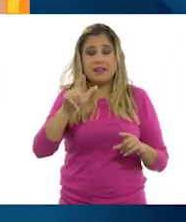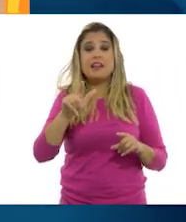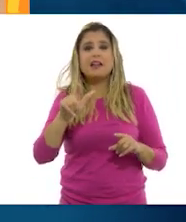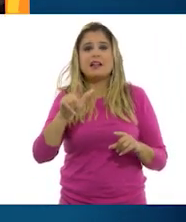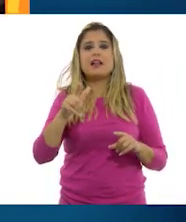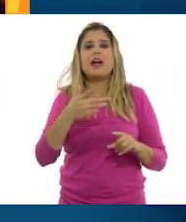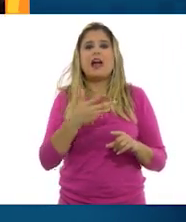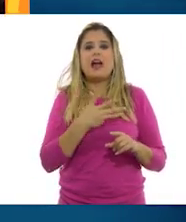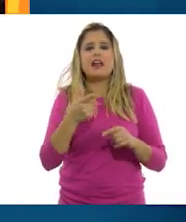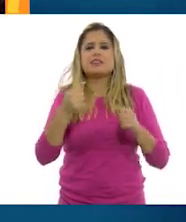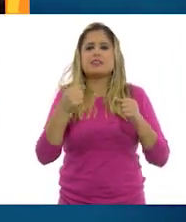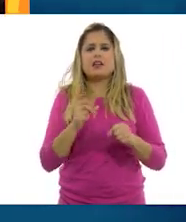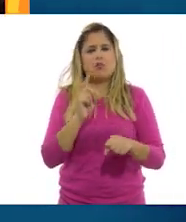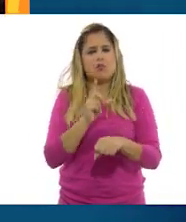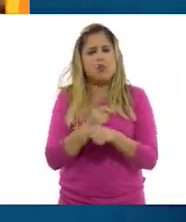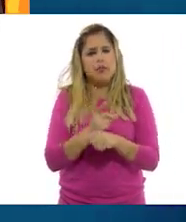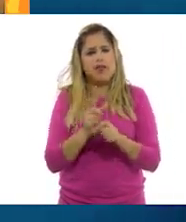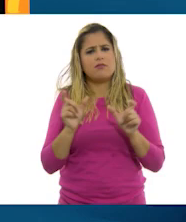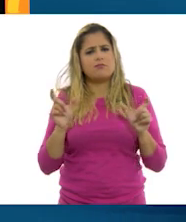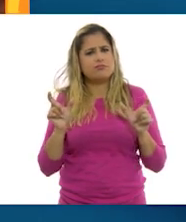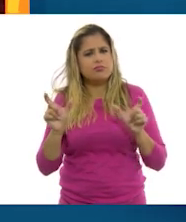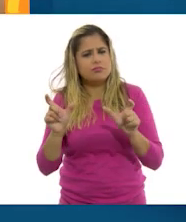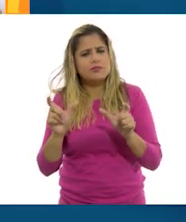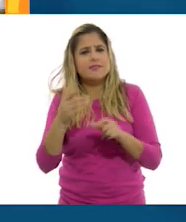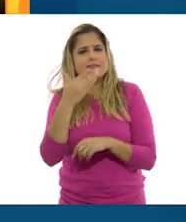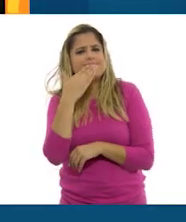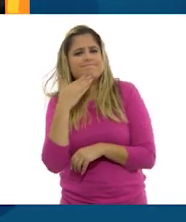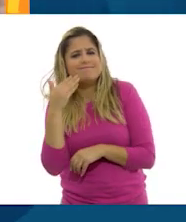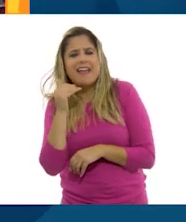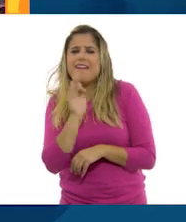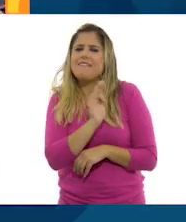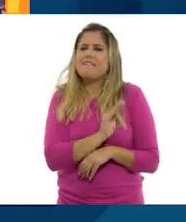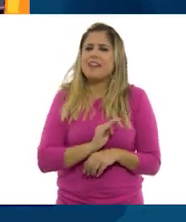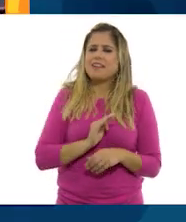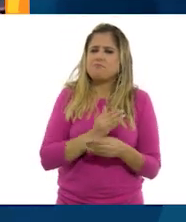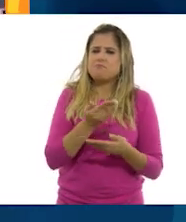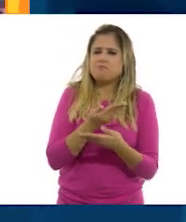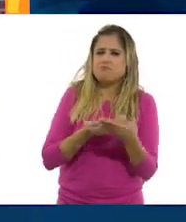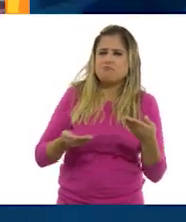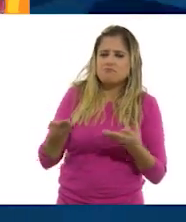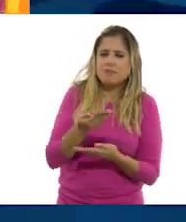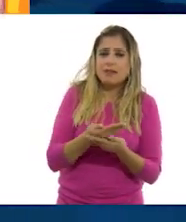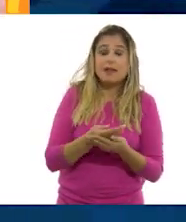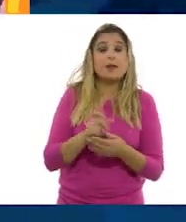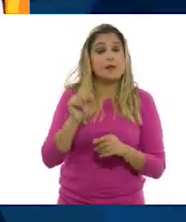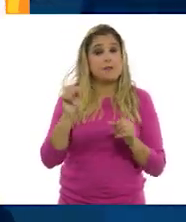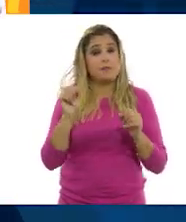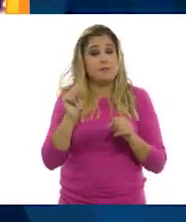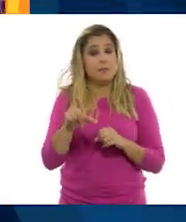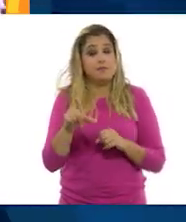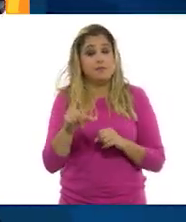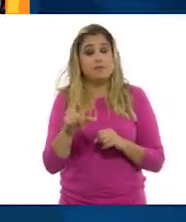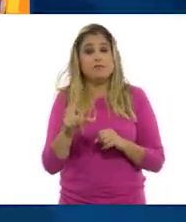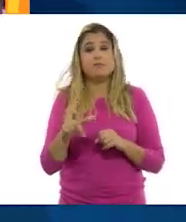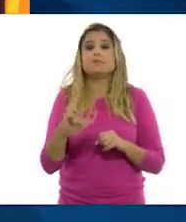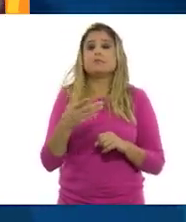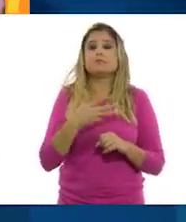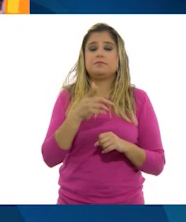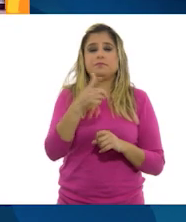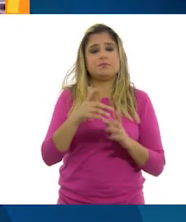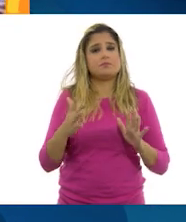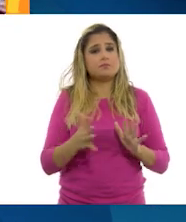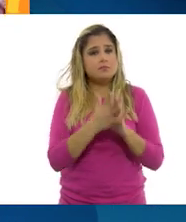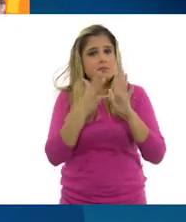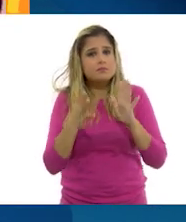de total seguridad y total felicidad. También, ellos participan